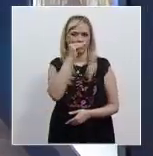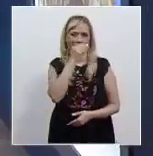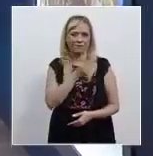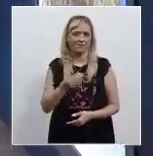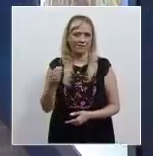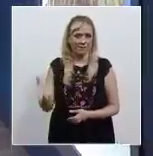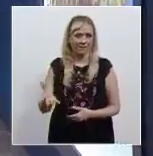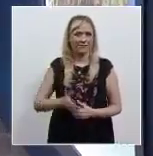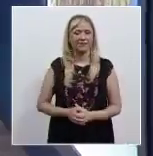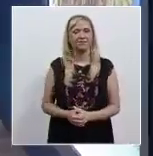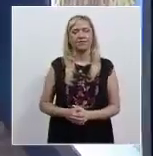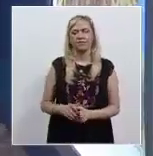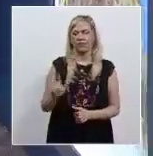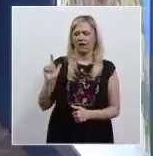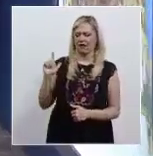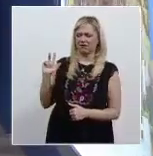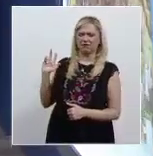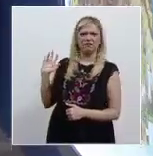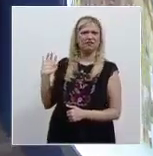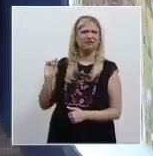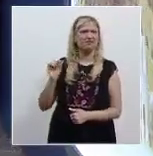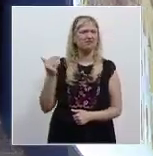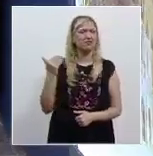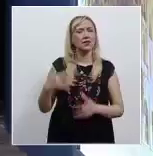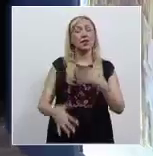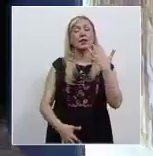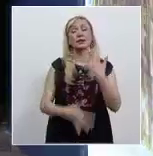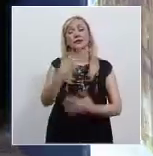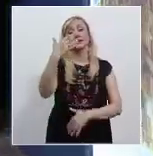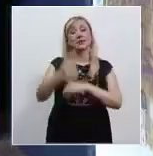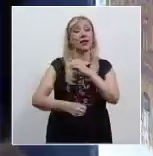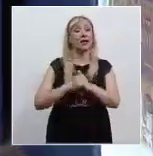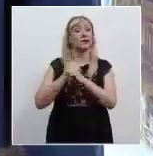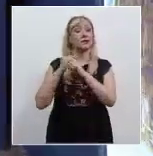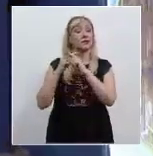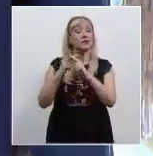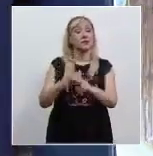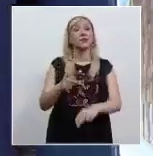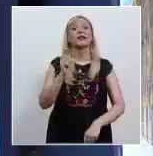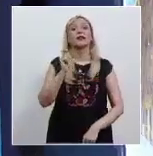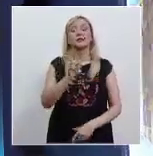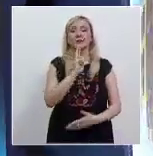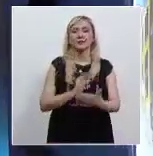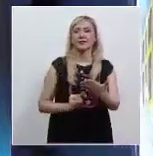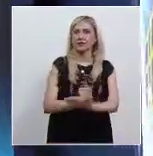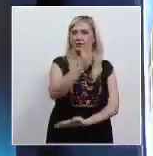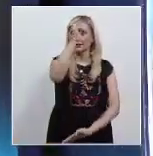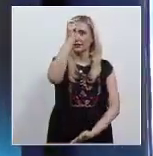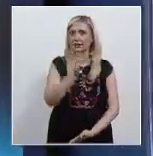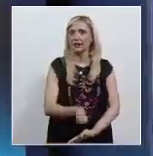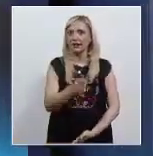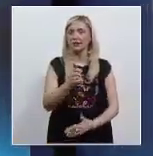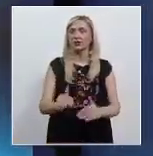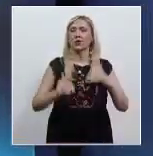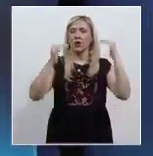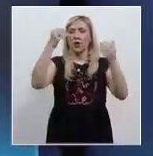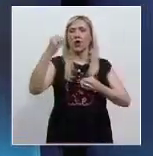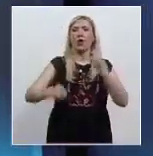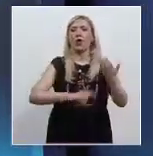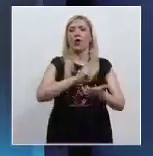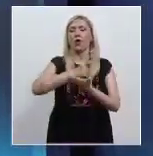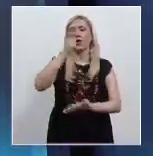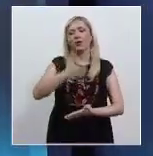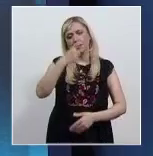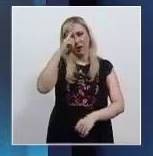Y en días pasados se cumplieron 15 años de la primera resolución de la Suprema Corte que protegió el derecho de las mujeres a la